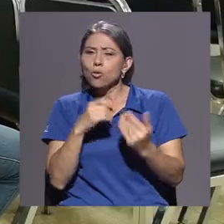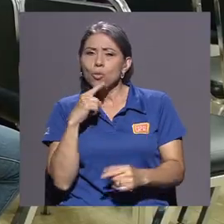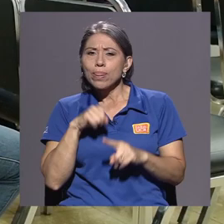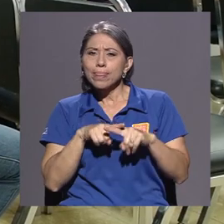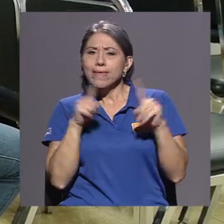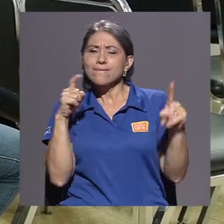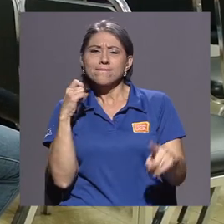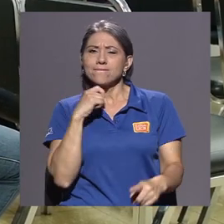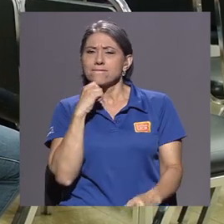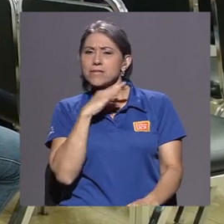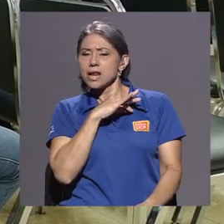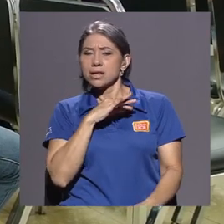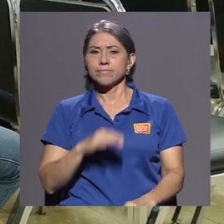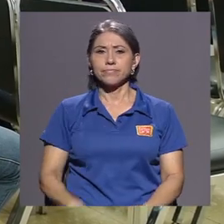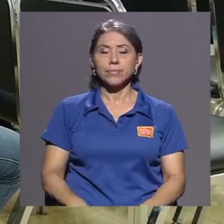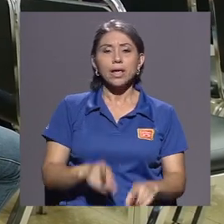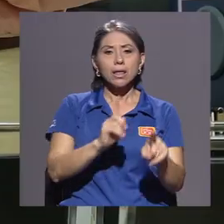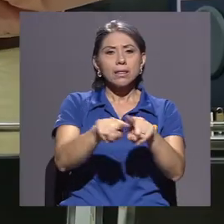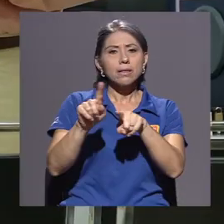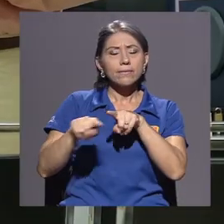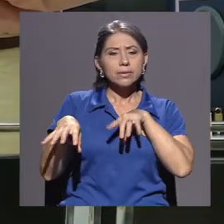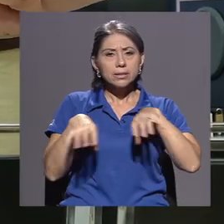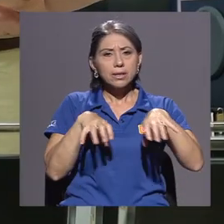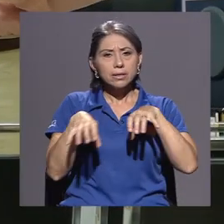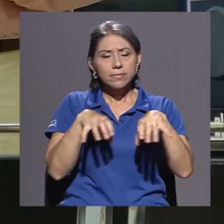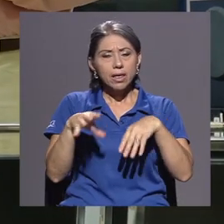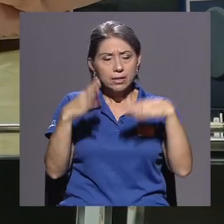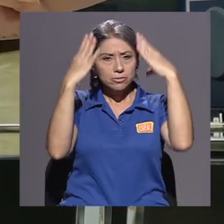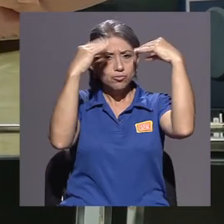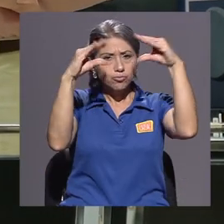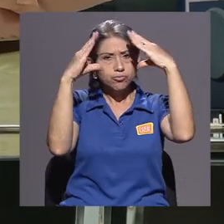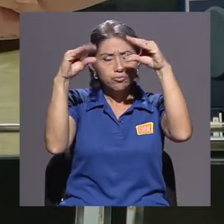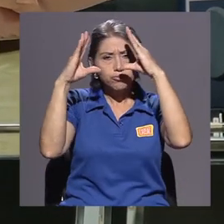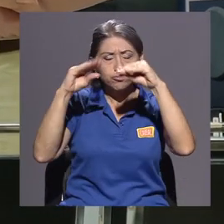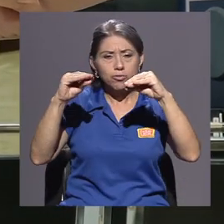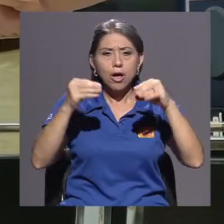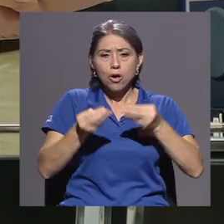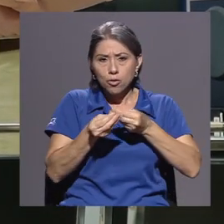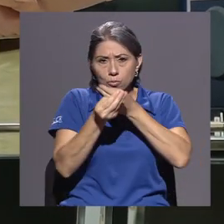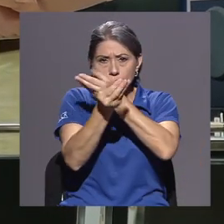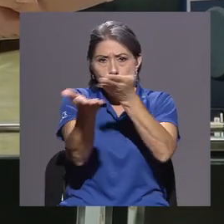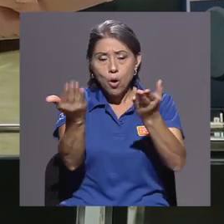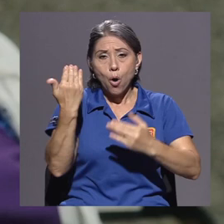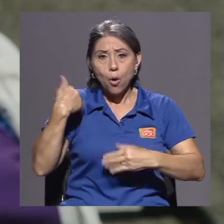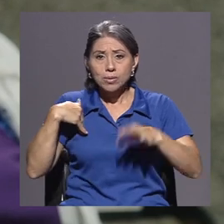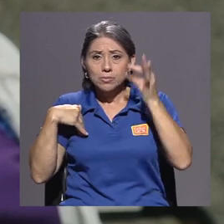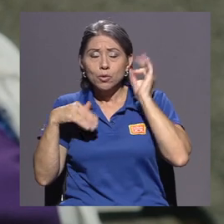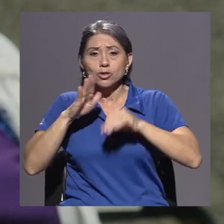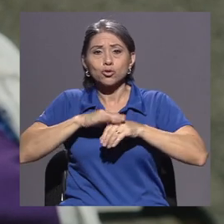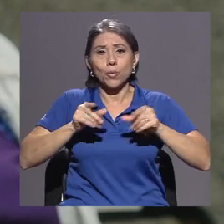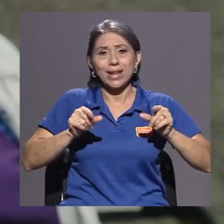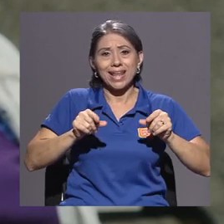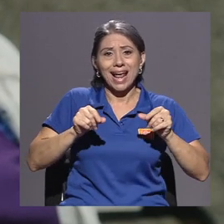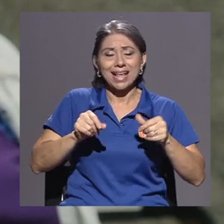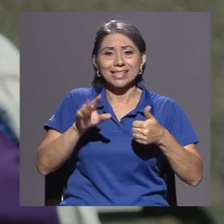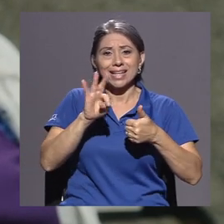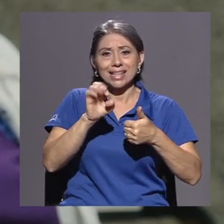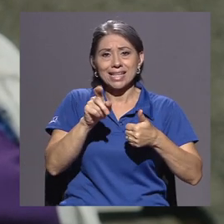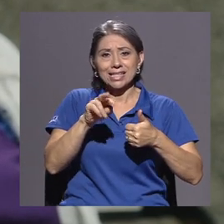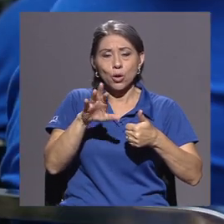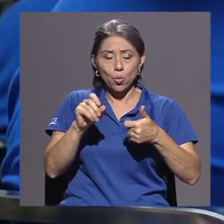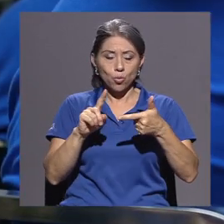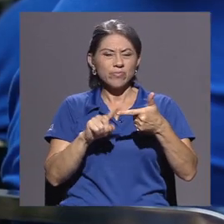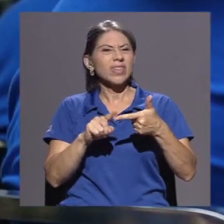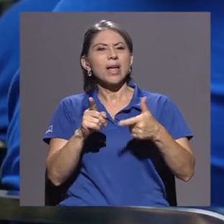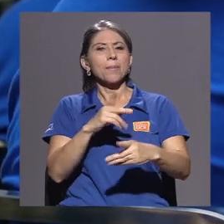lo usual. En las diversas actividades se brindó información a hombres y mujeres sobre el cáncer de testículo y cómo se